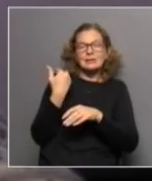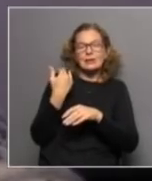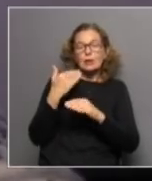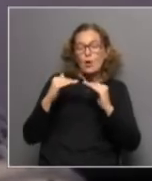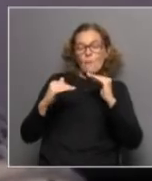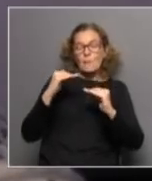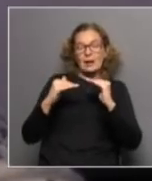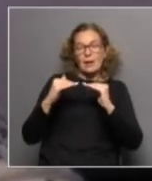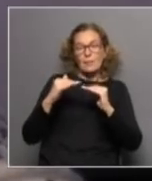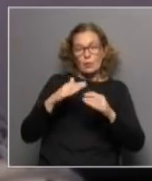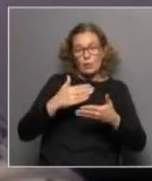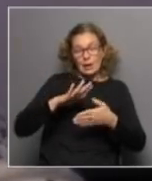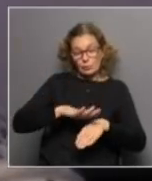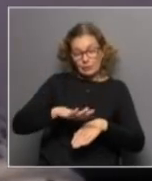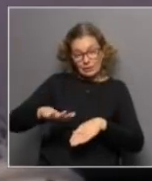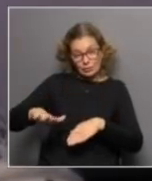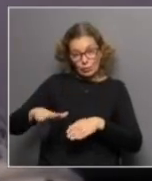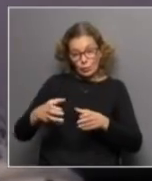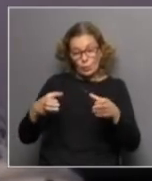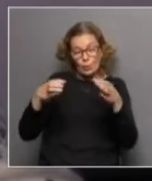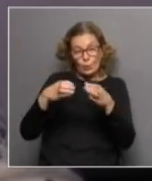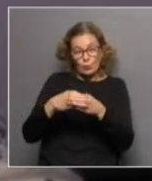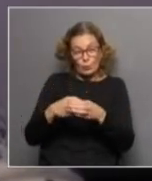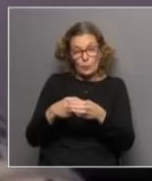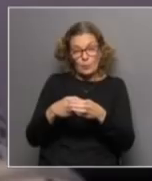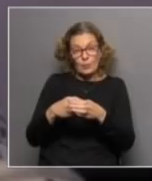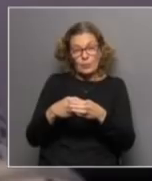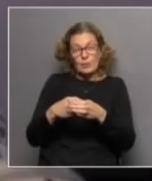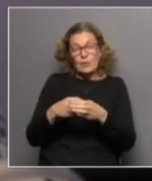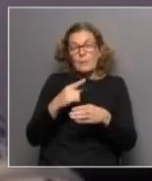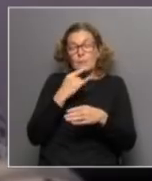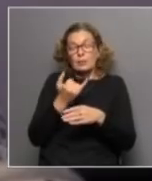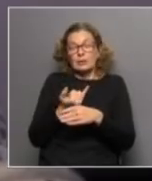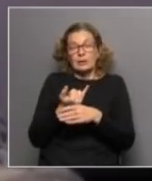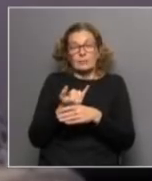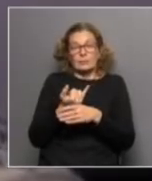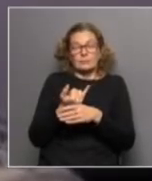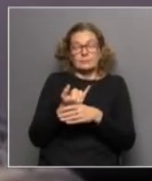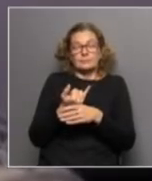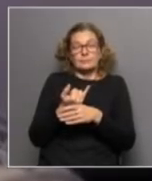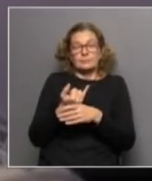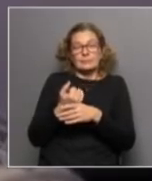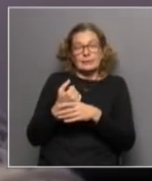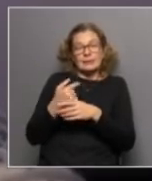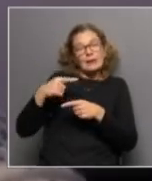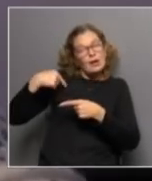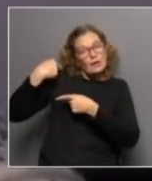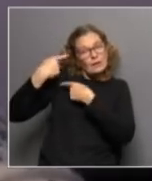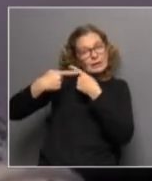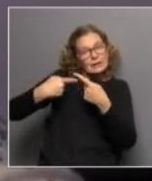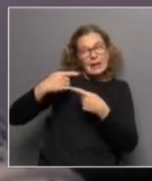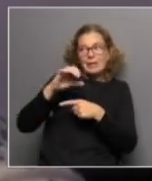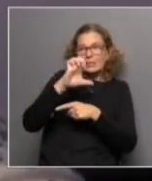comparábamos a los niños con una población que descendía de de una población